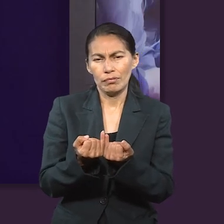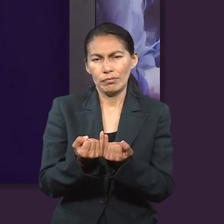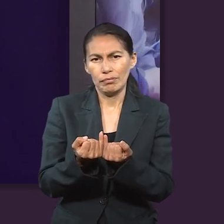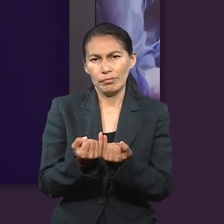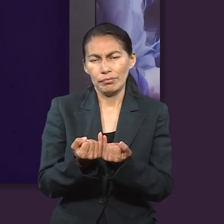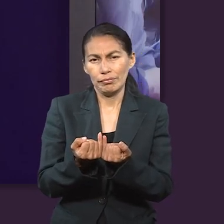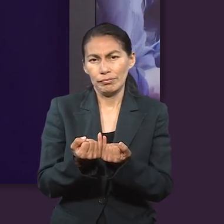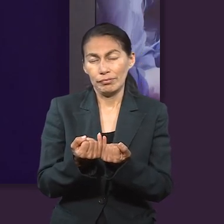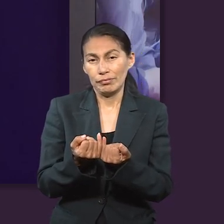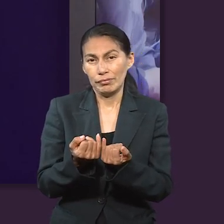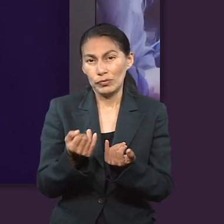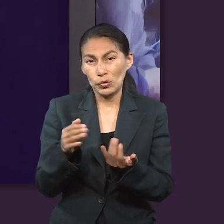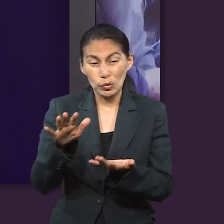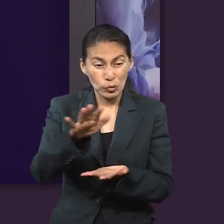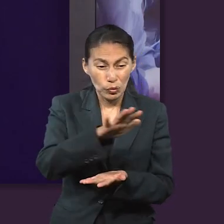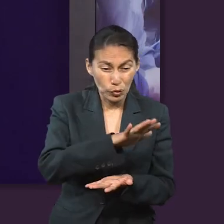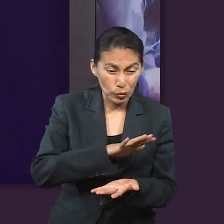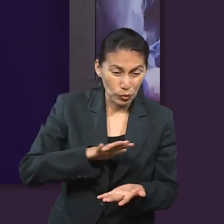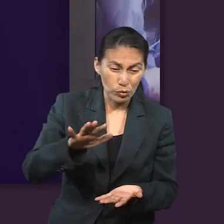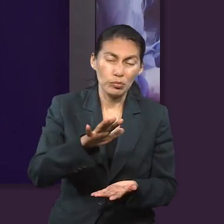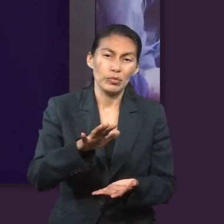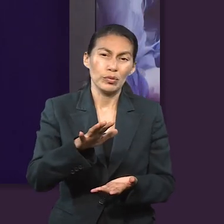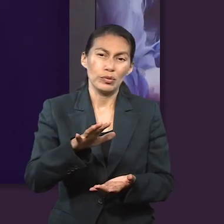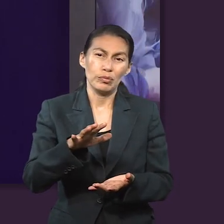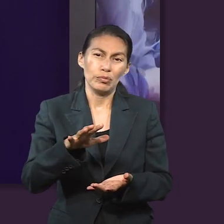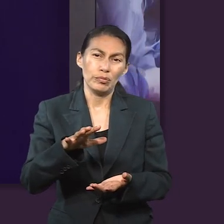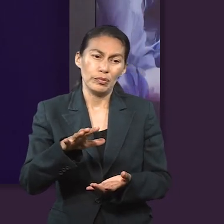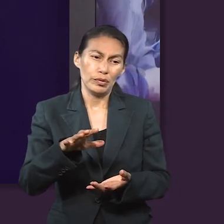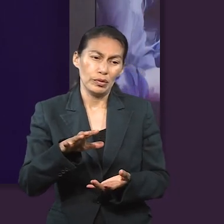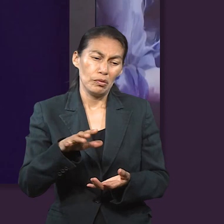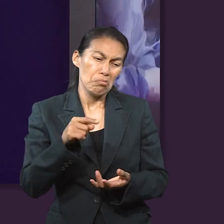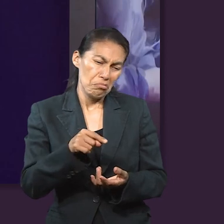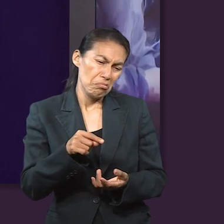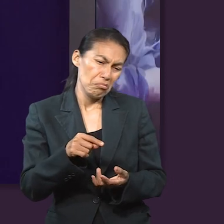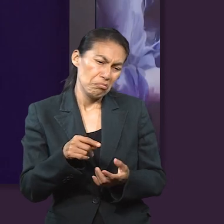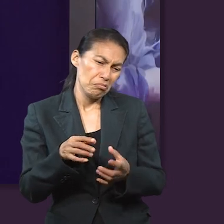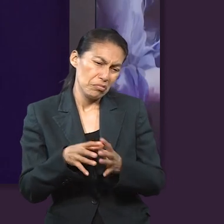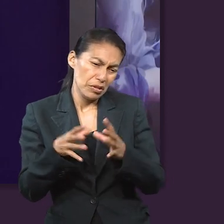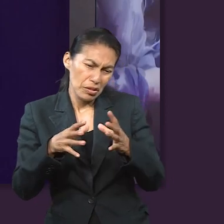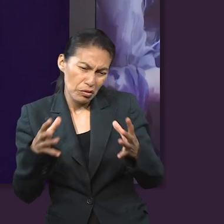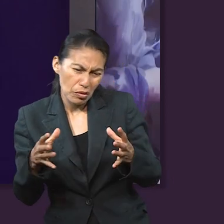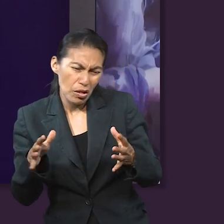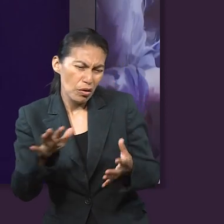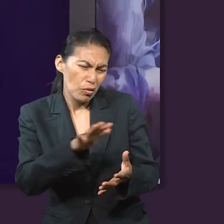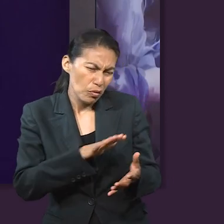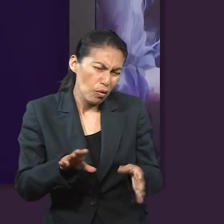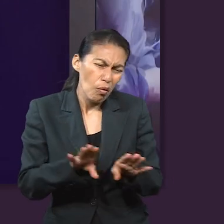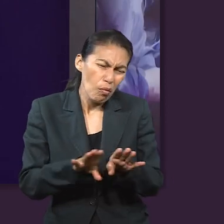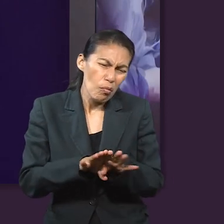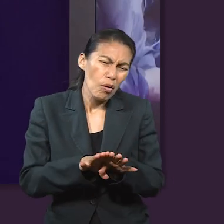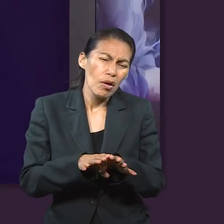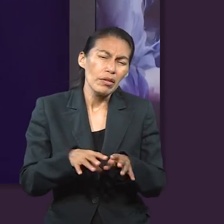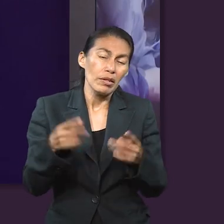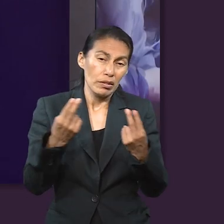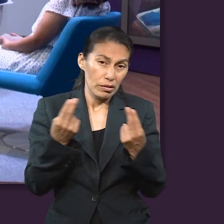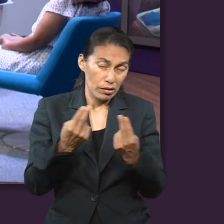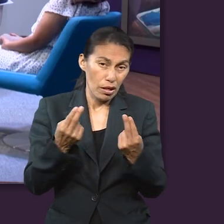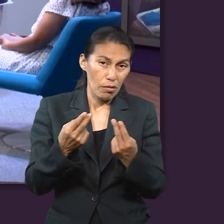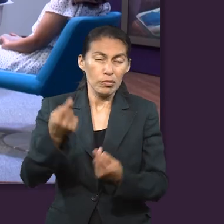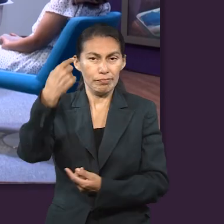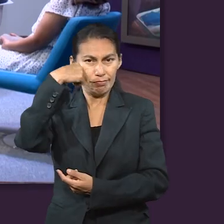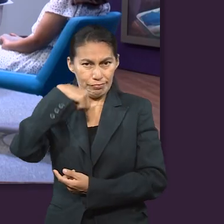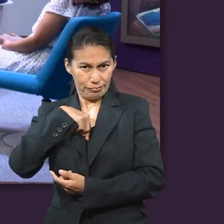hay una parte que el ambiente de la comunidad puede ayudar a desarrollar, ¿no?